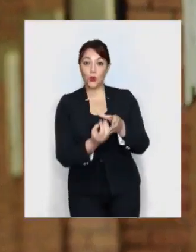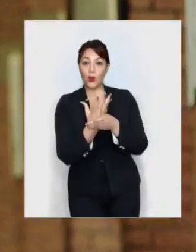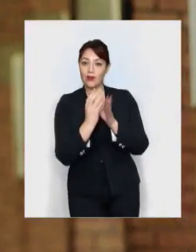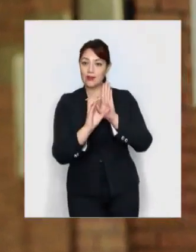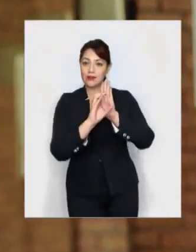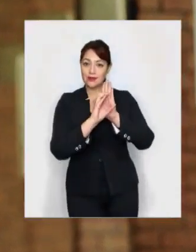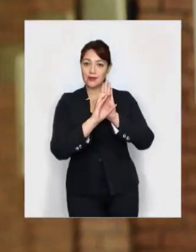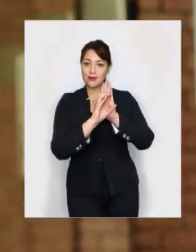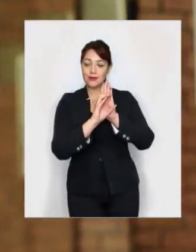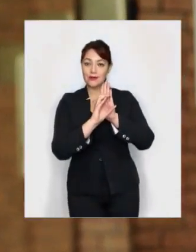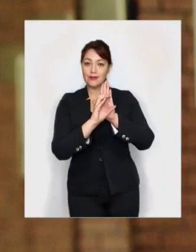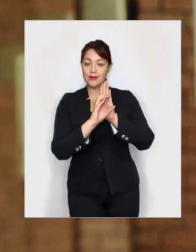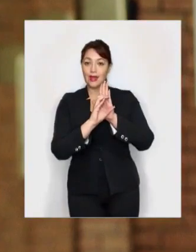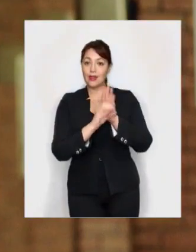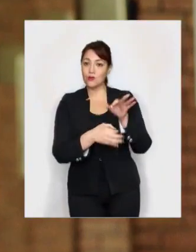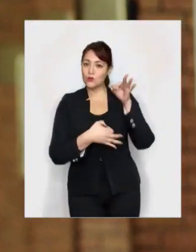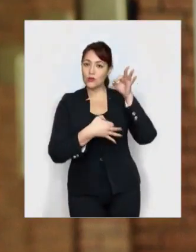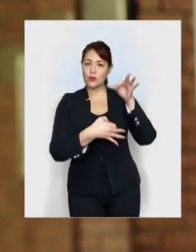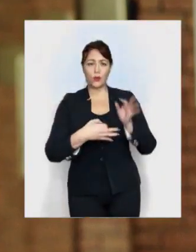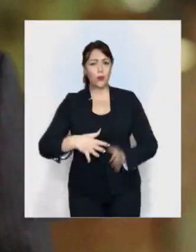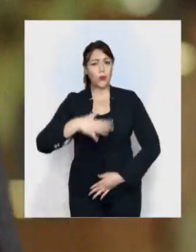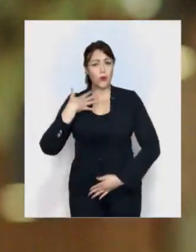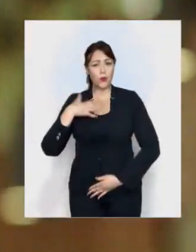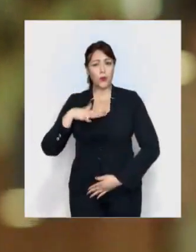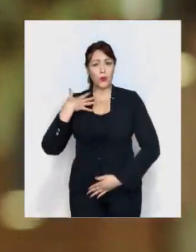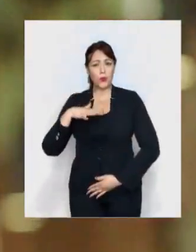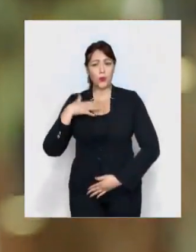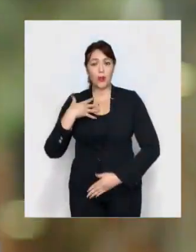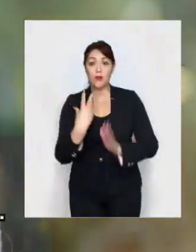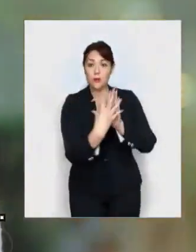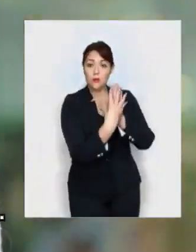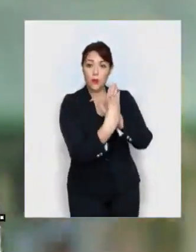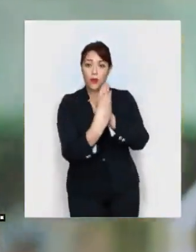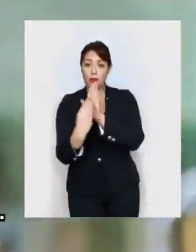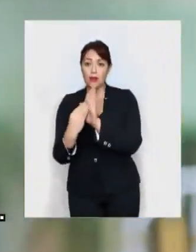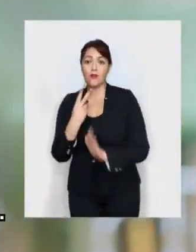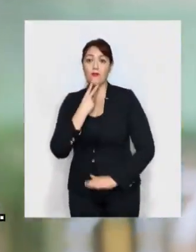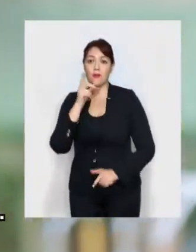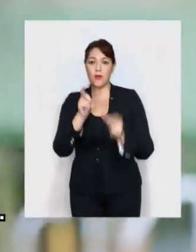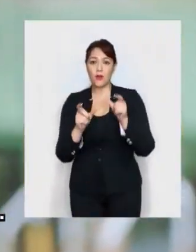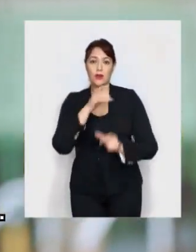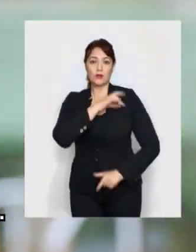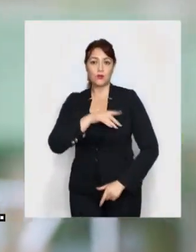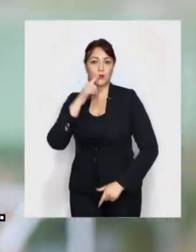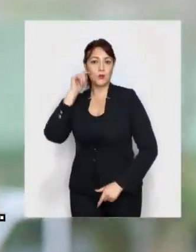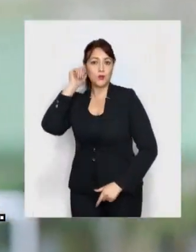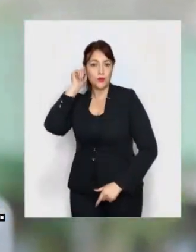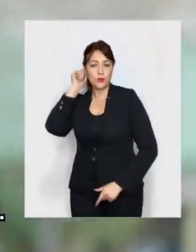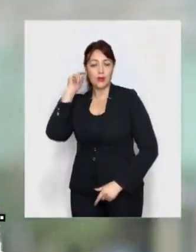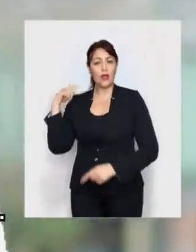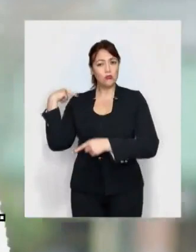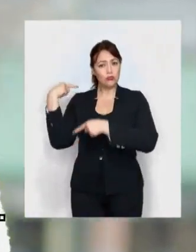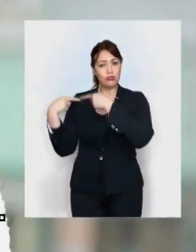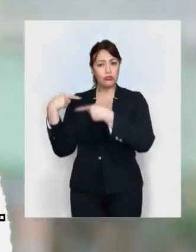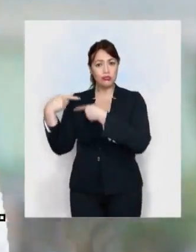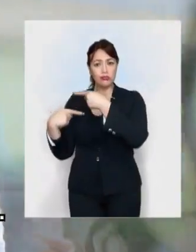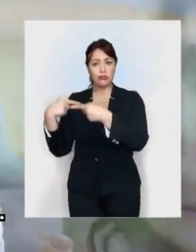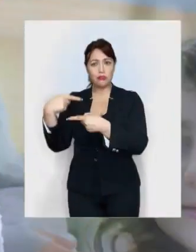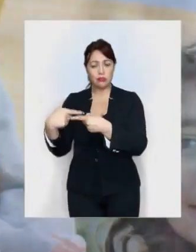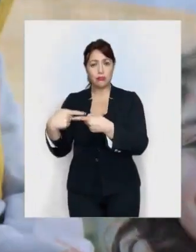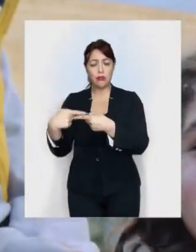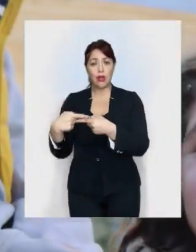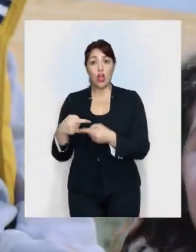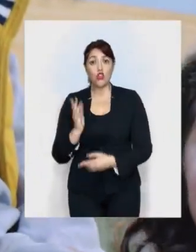Una nueva constitución es un texto que marcará y moldeará las vidas de los chilenos y chilenas que vienen.